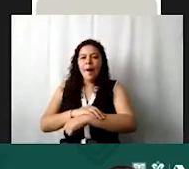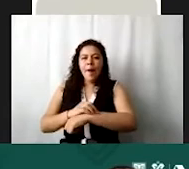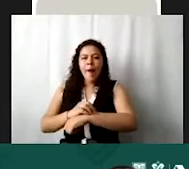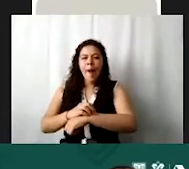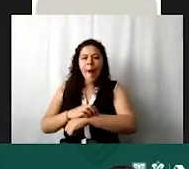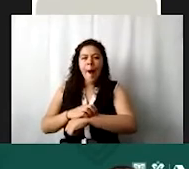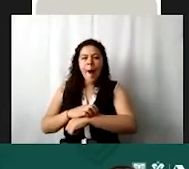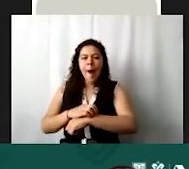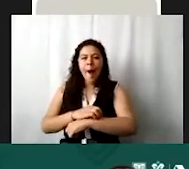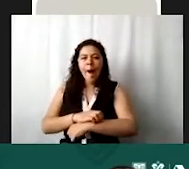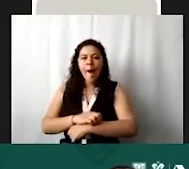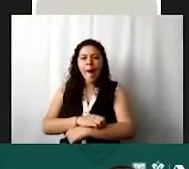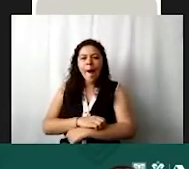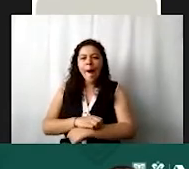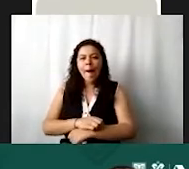algún mes